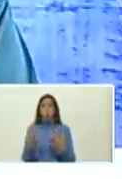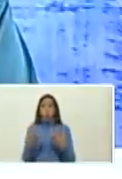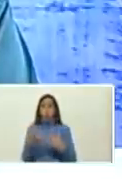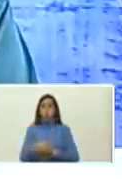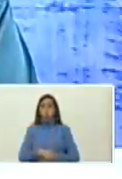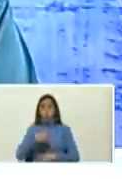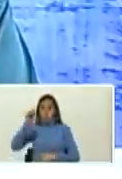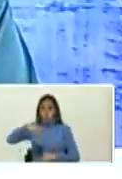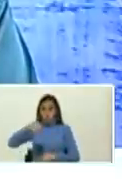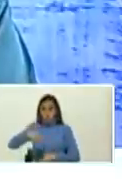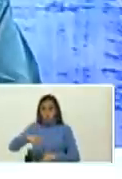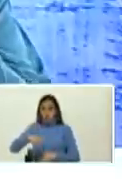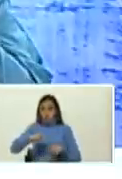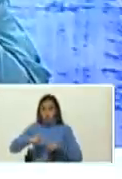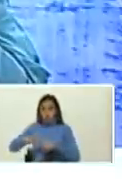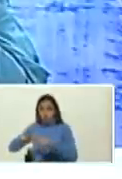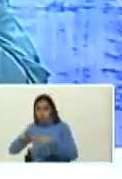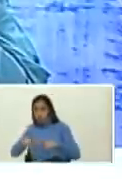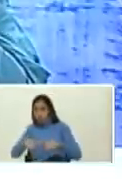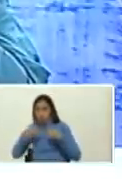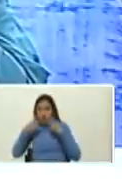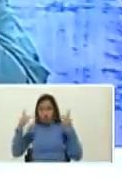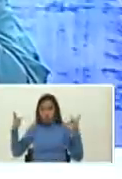hoy los espacios públicos